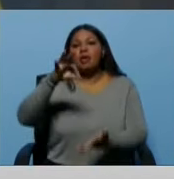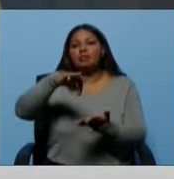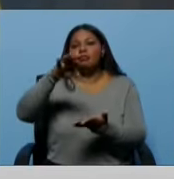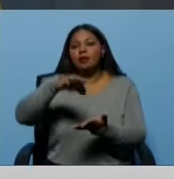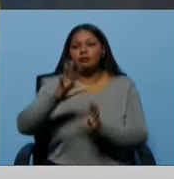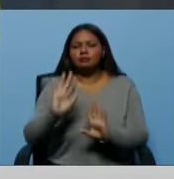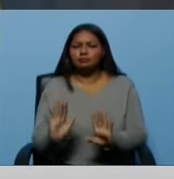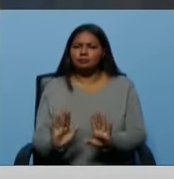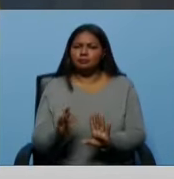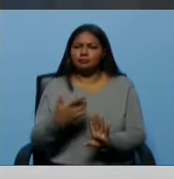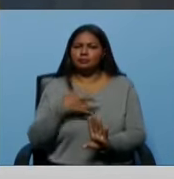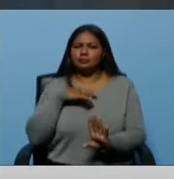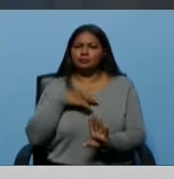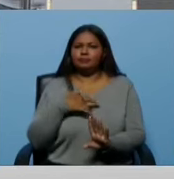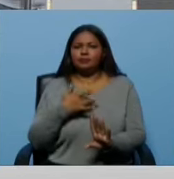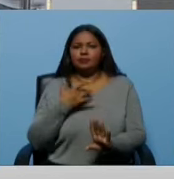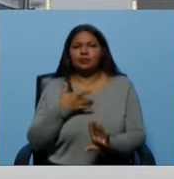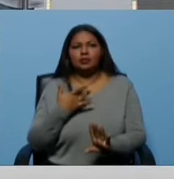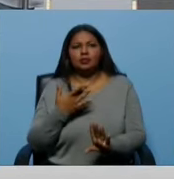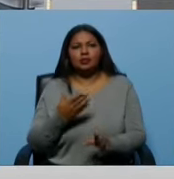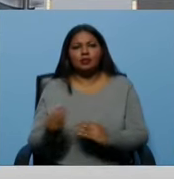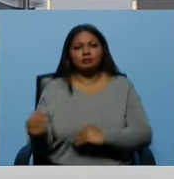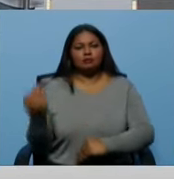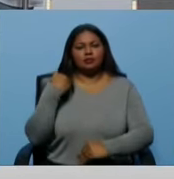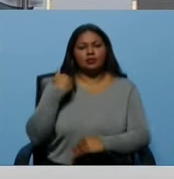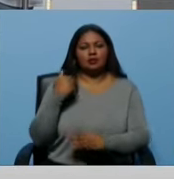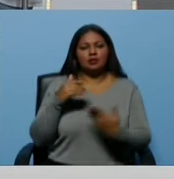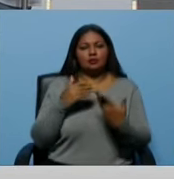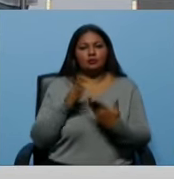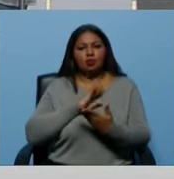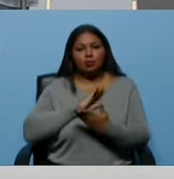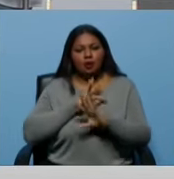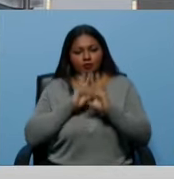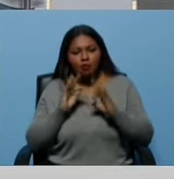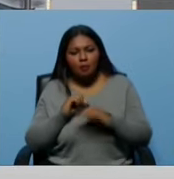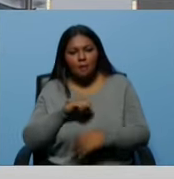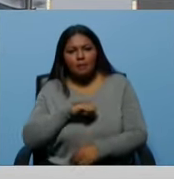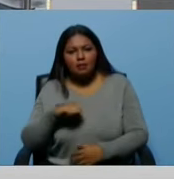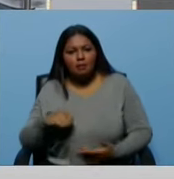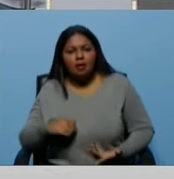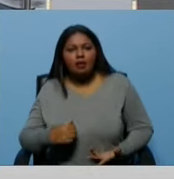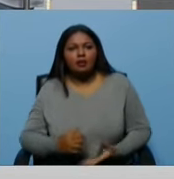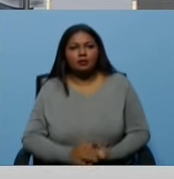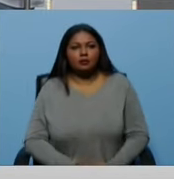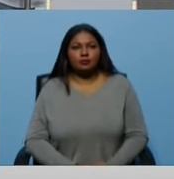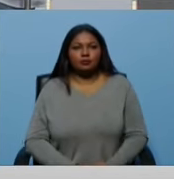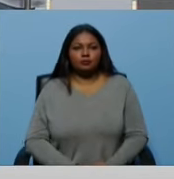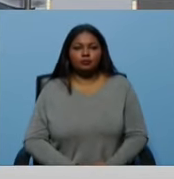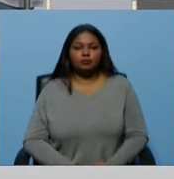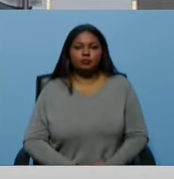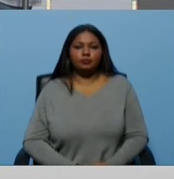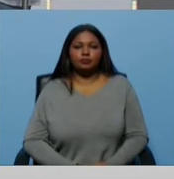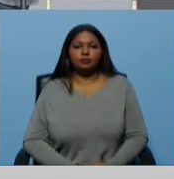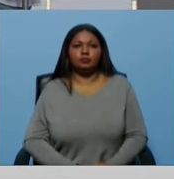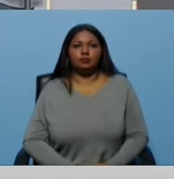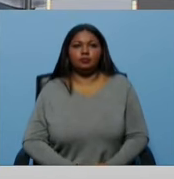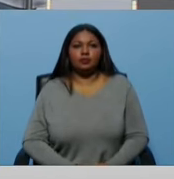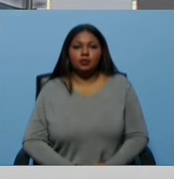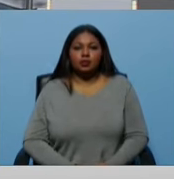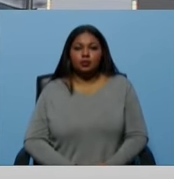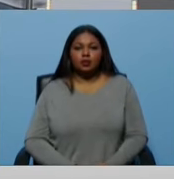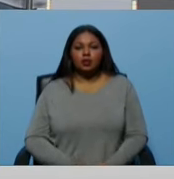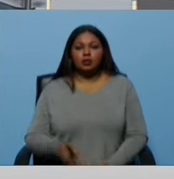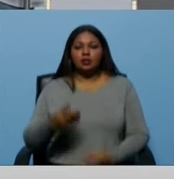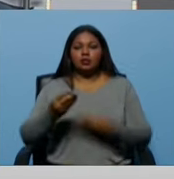tú sientes que es un ataque a tu intimidad, a tu privacidad y eso está generando una profunda intolerancia en la